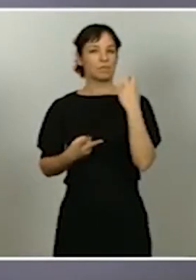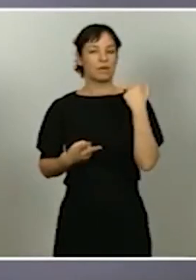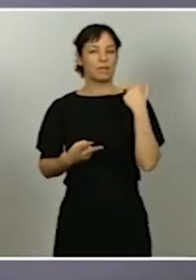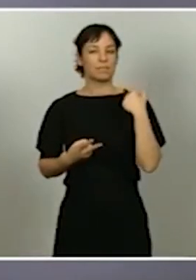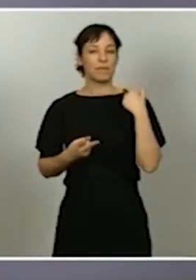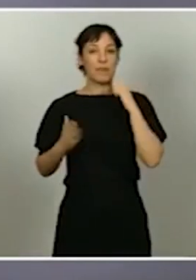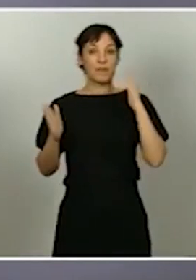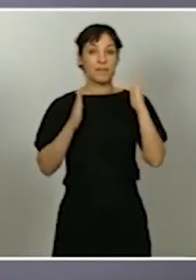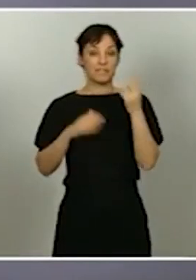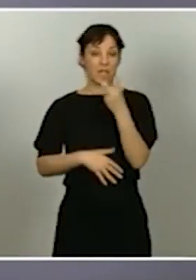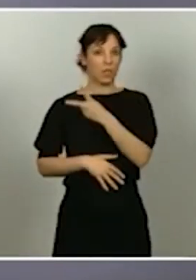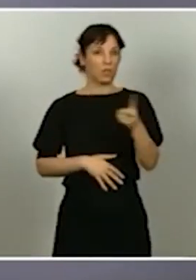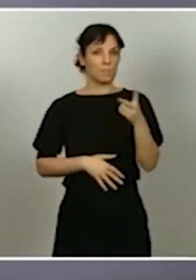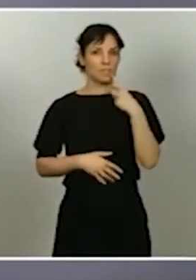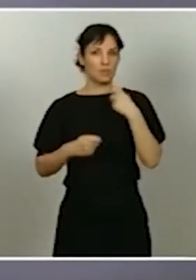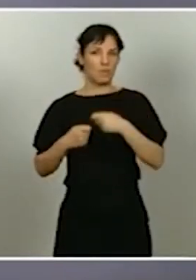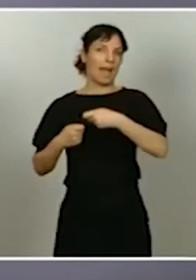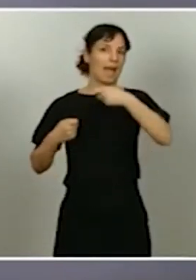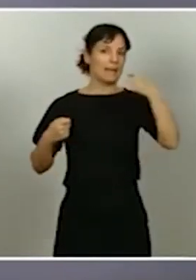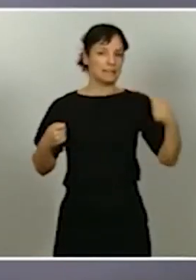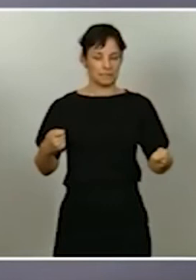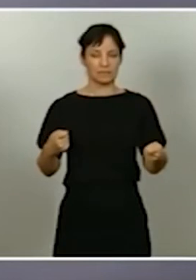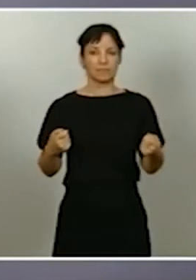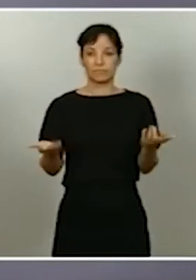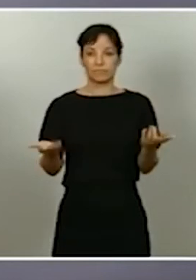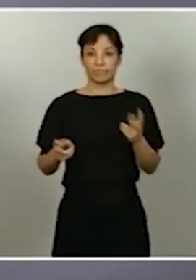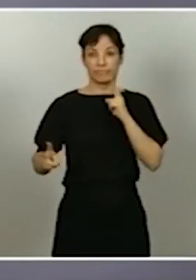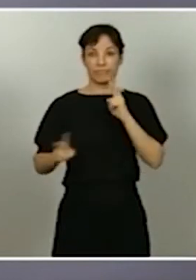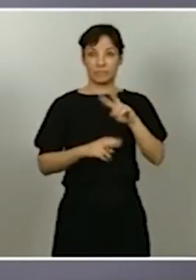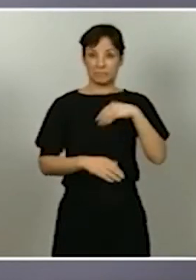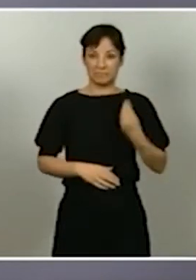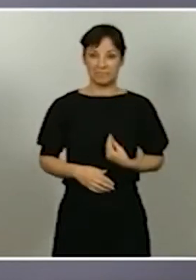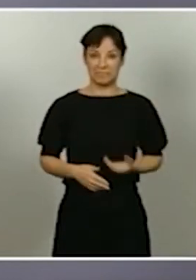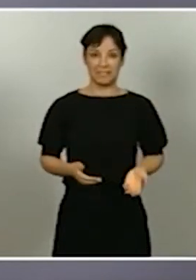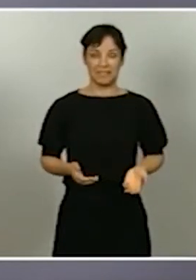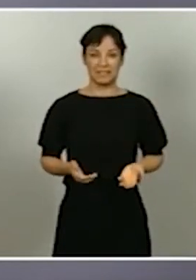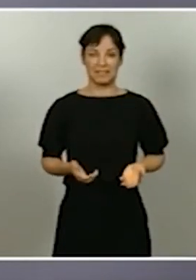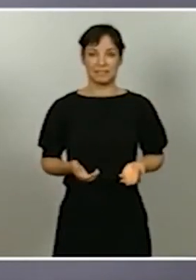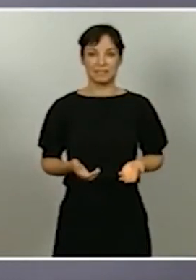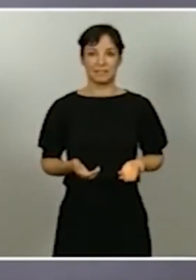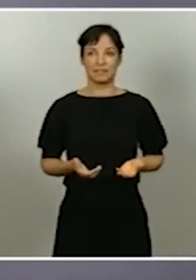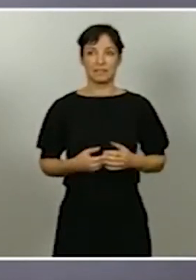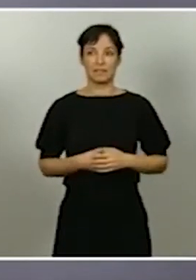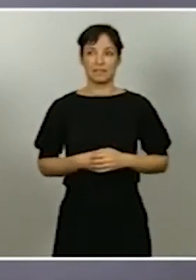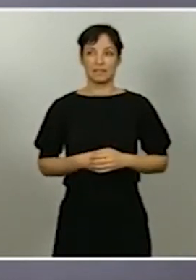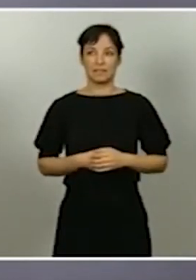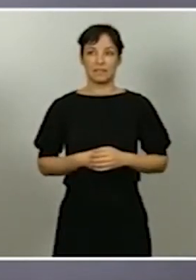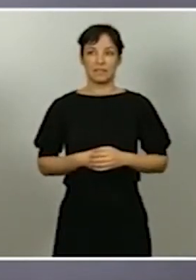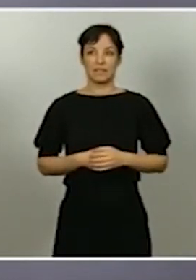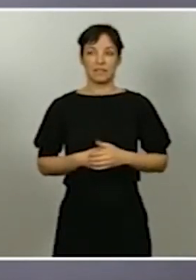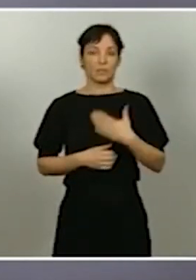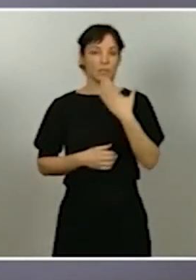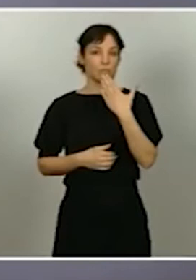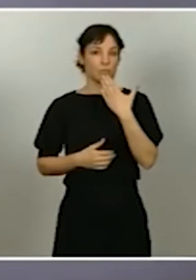Estamos en la misma línea, es la misma respuesta. Si no hay una evolución adecuada o si las